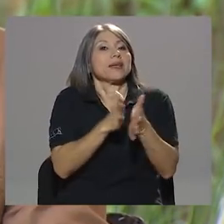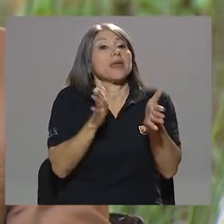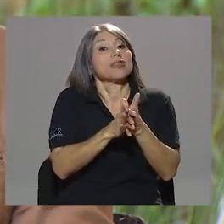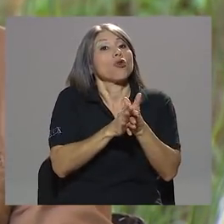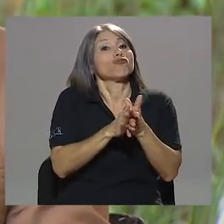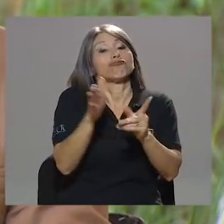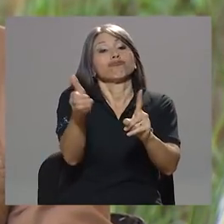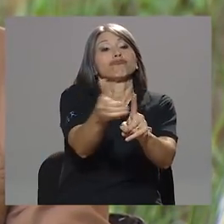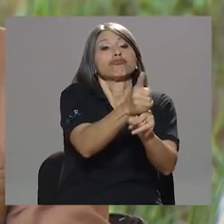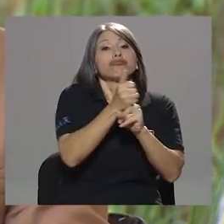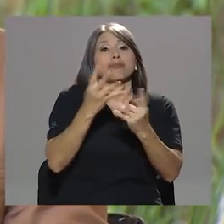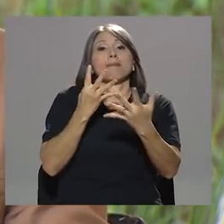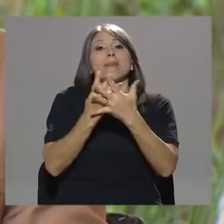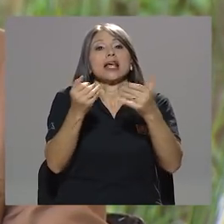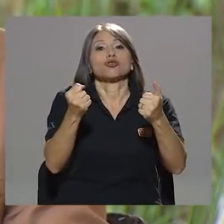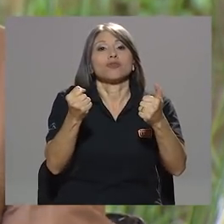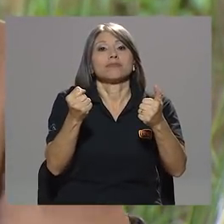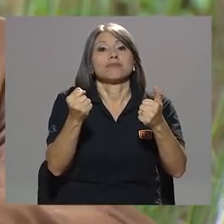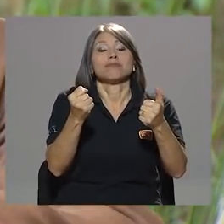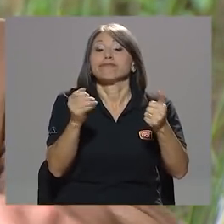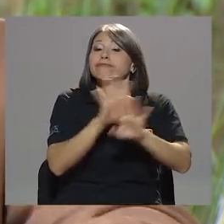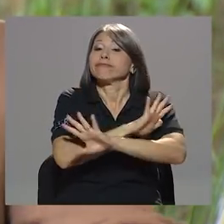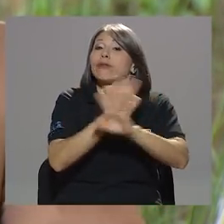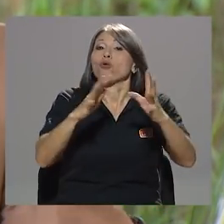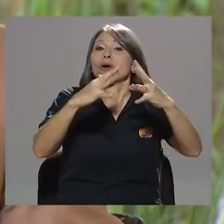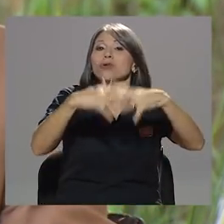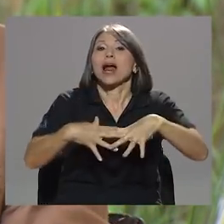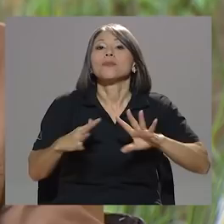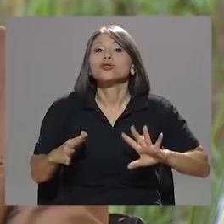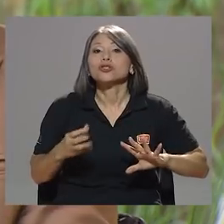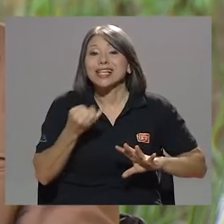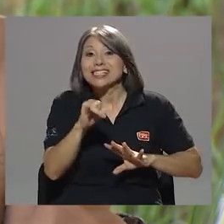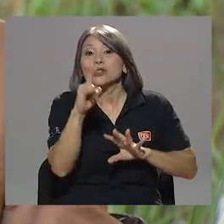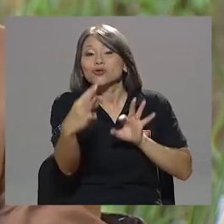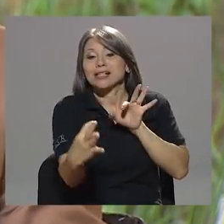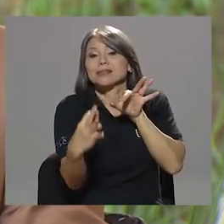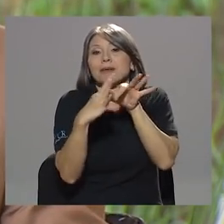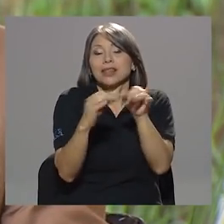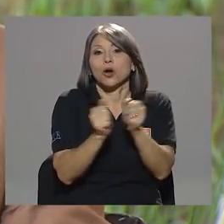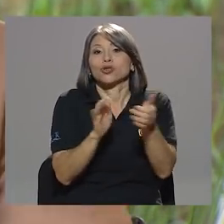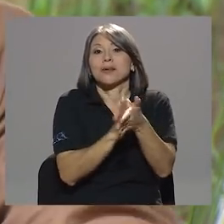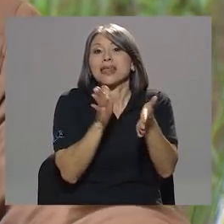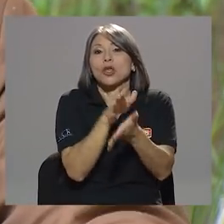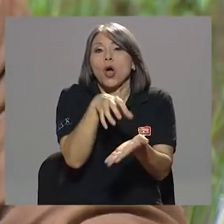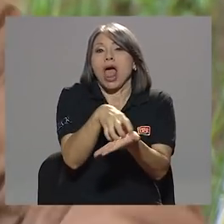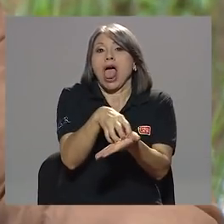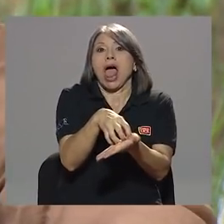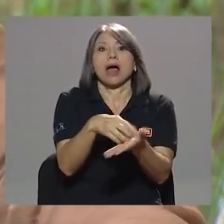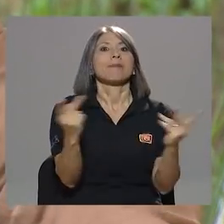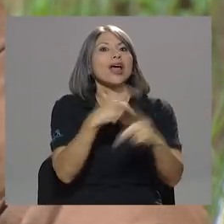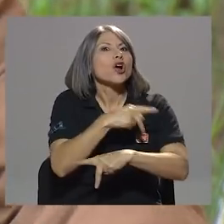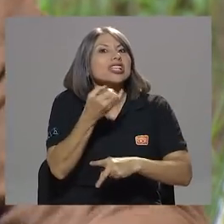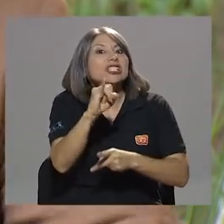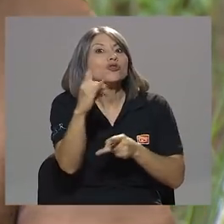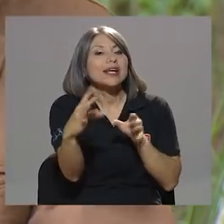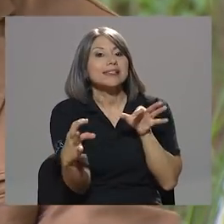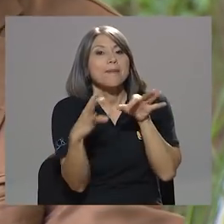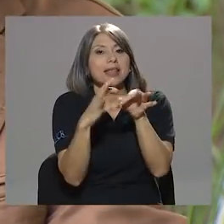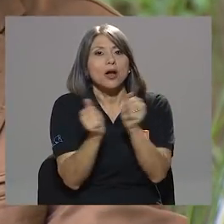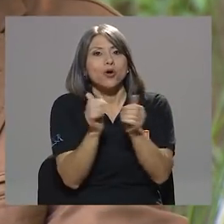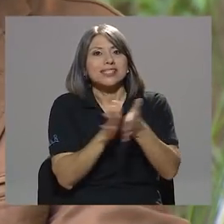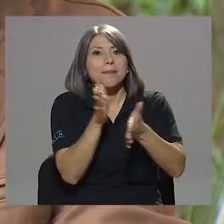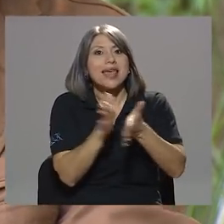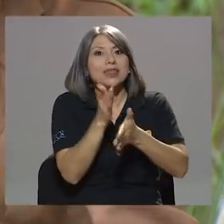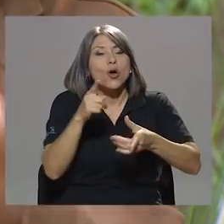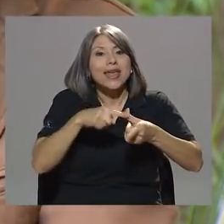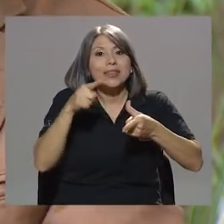Y si se mete con el cemento, lo arruinamos. Y si se mete con el cemento, lo vamos a cuestionar. Ah, no, peor. Y si se mete con el cemento, entonces le vamos